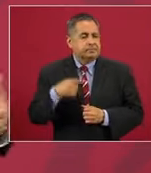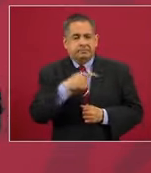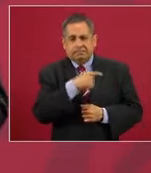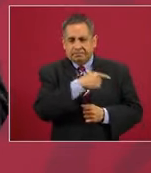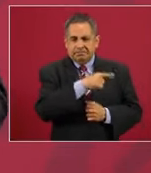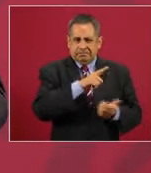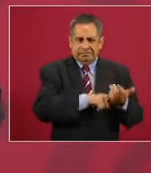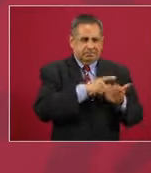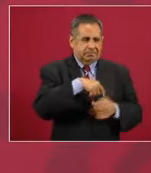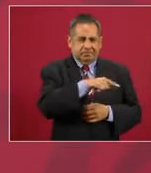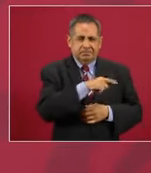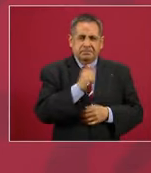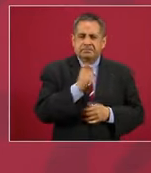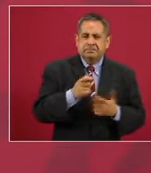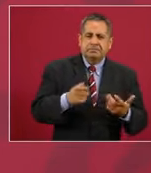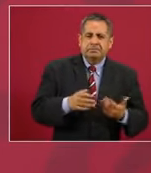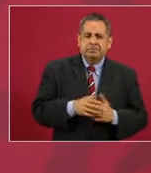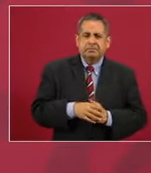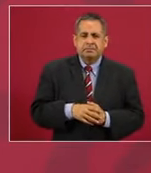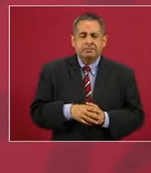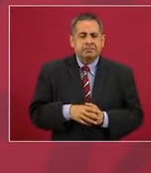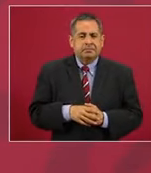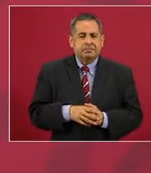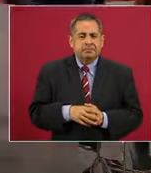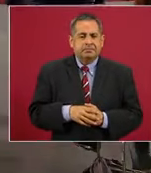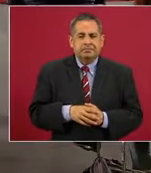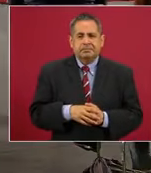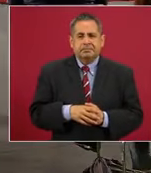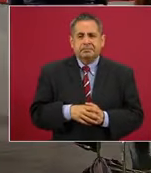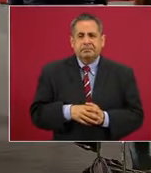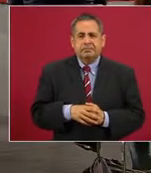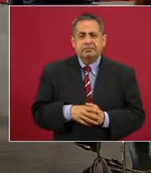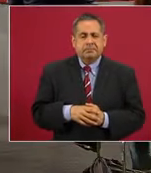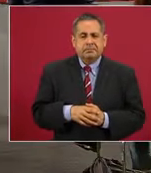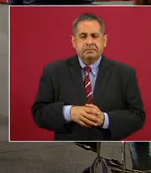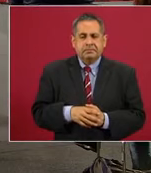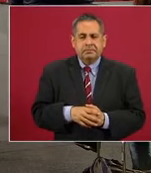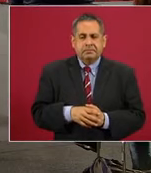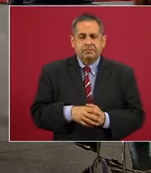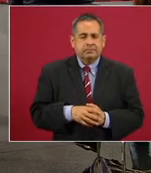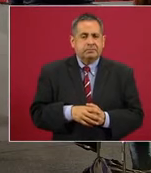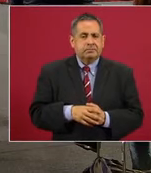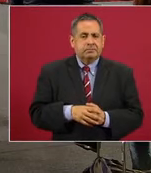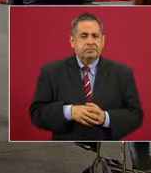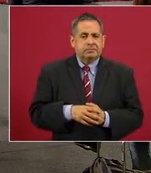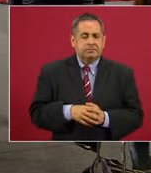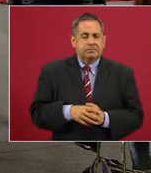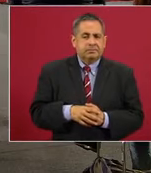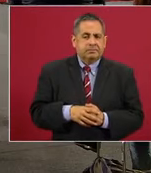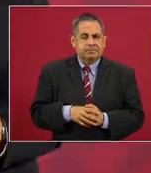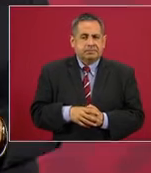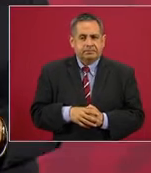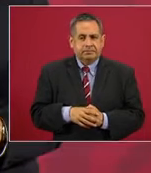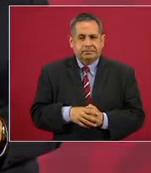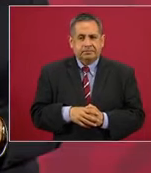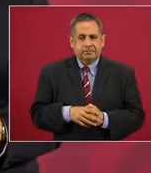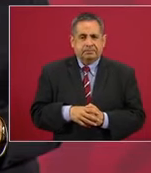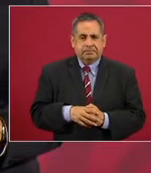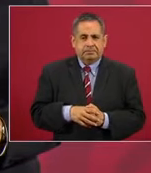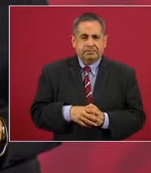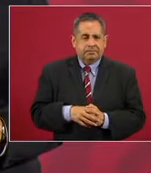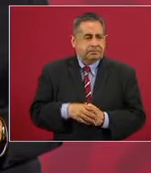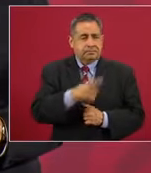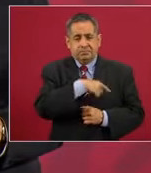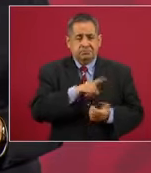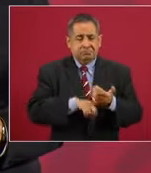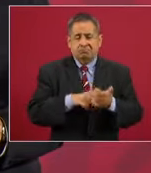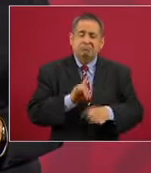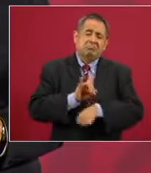simular.